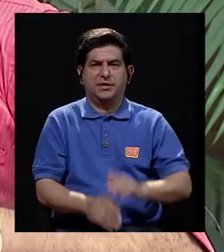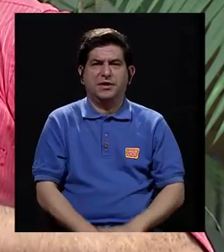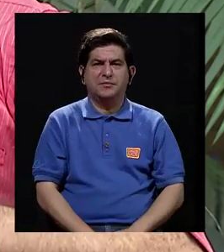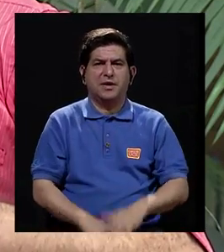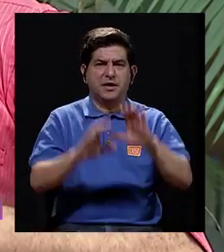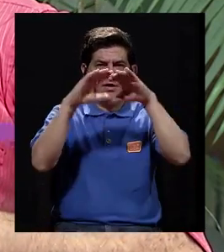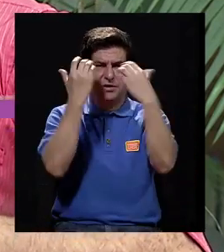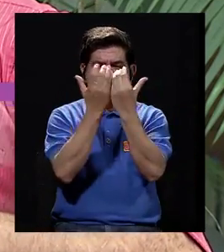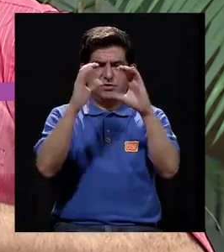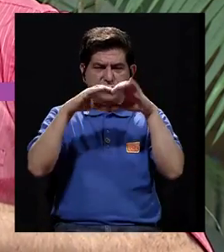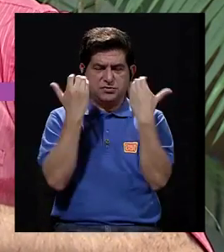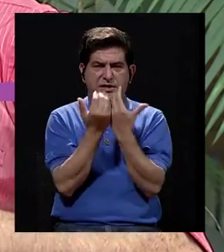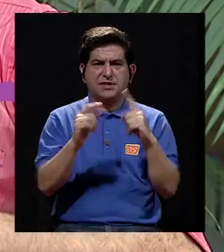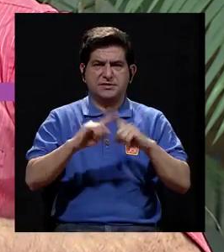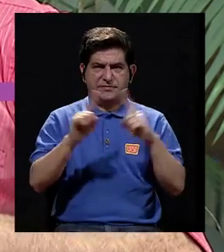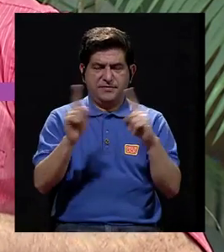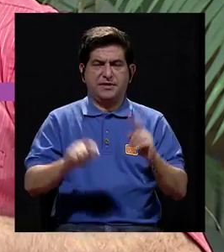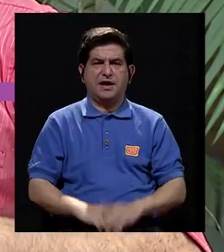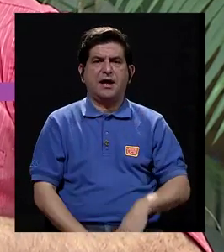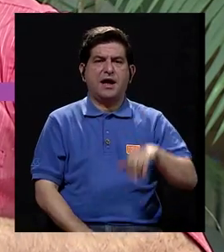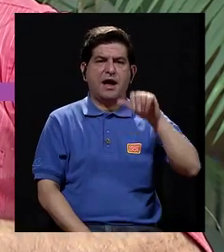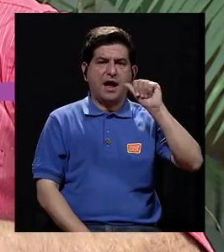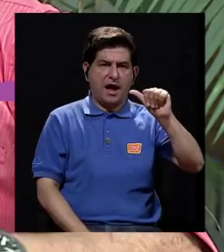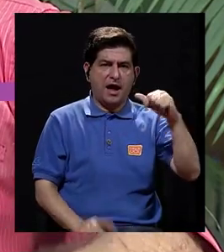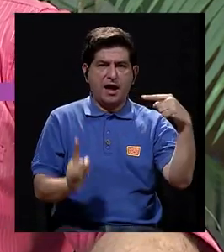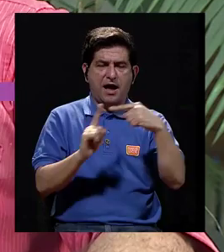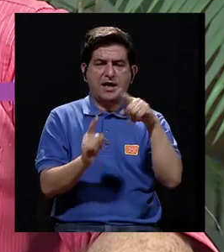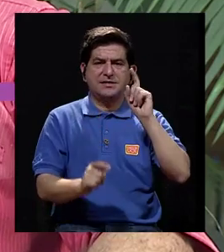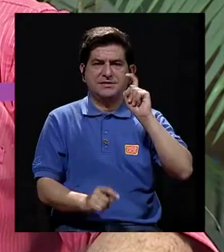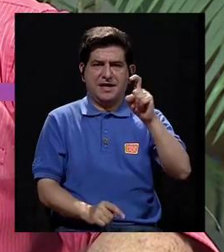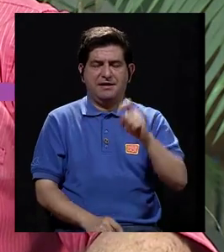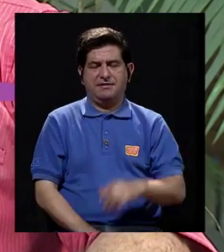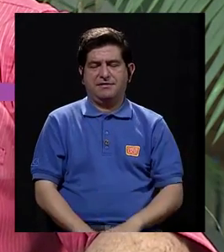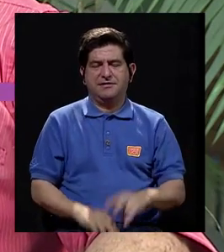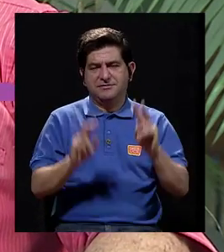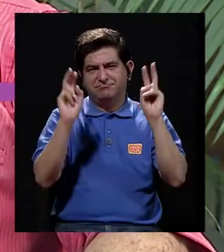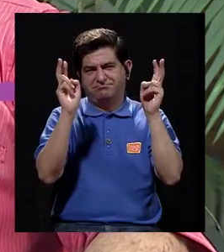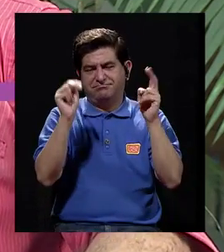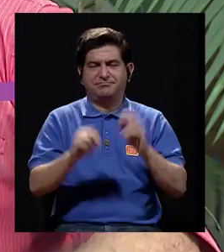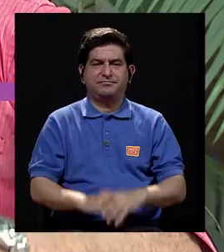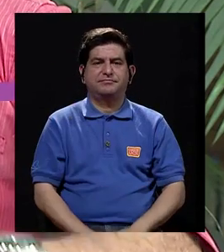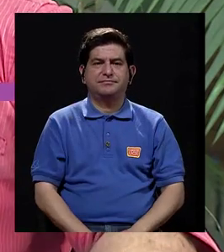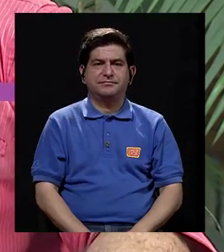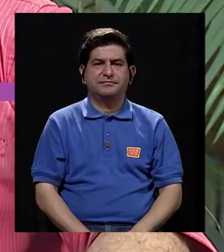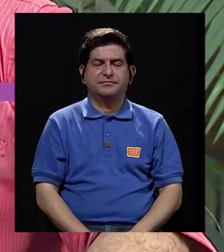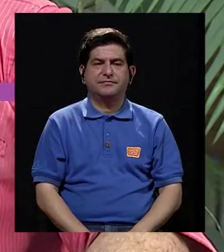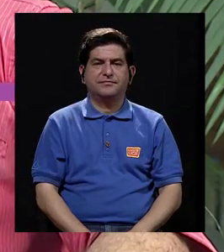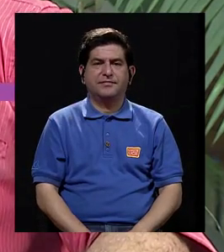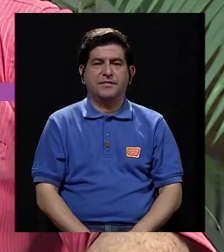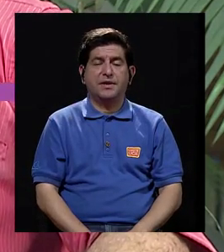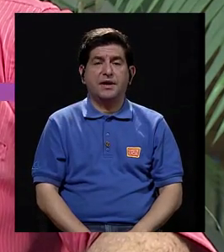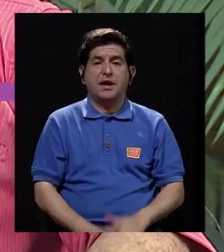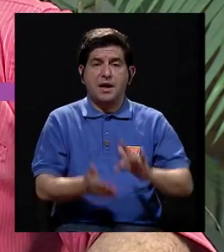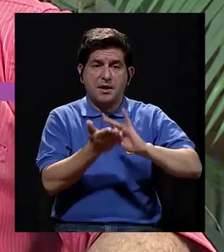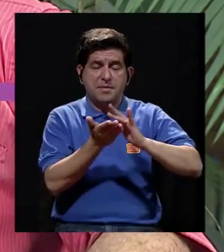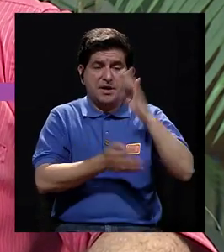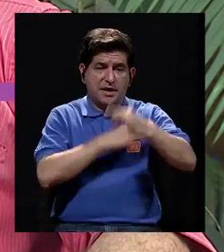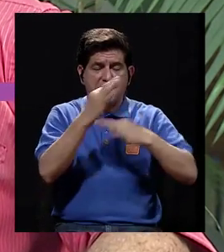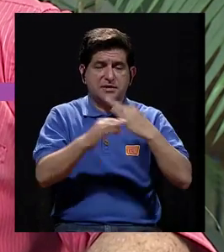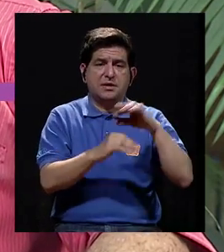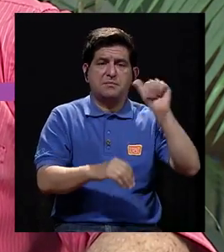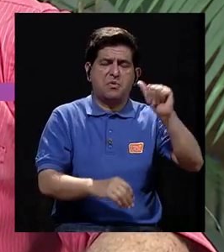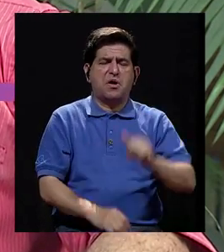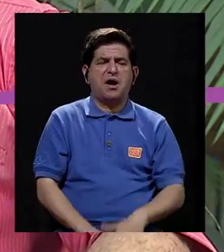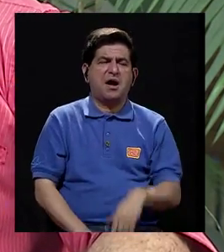pues los medicamentos están clasificados por categoría, desde la A hasta la X, por decirlo de esa forma. Siendo los medicamentos